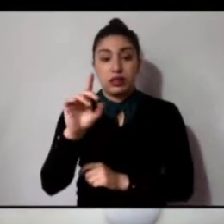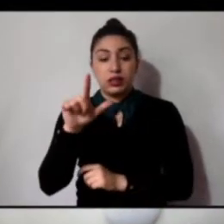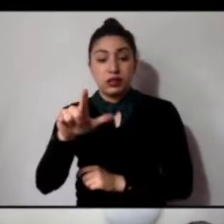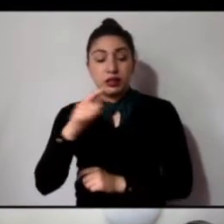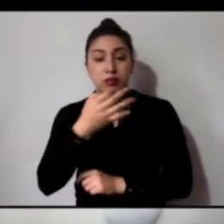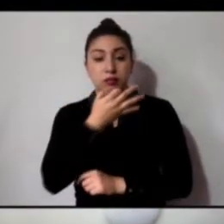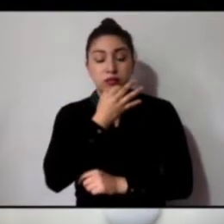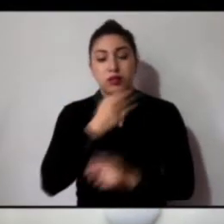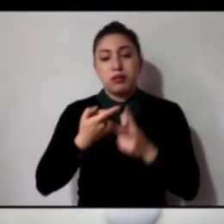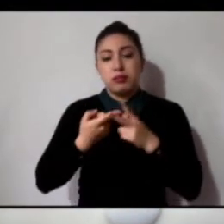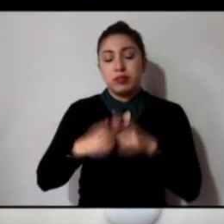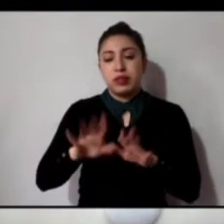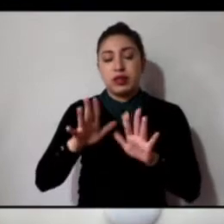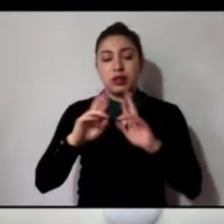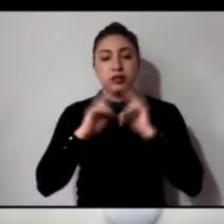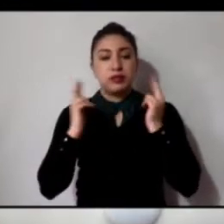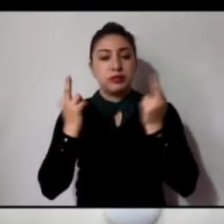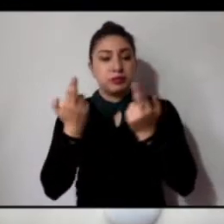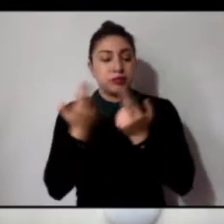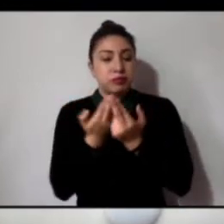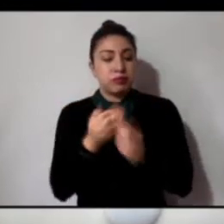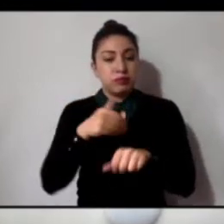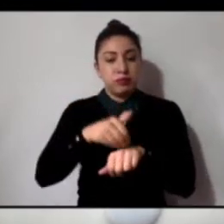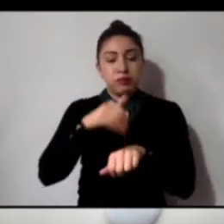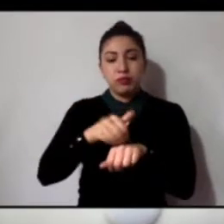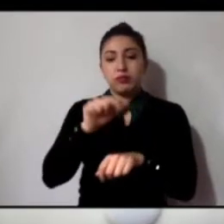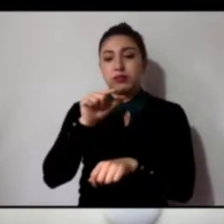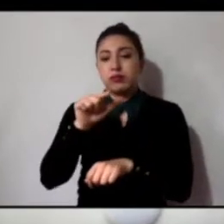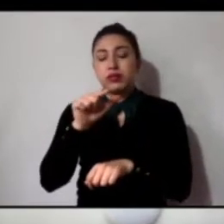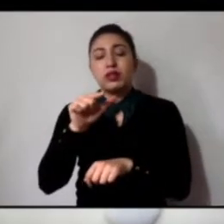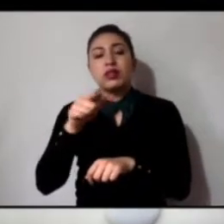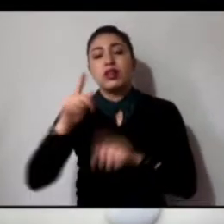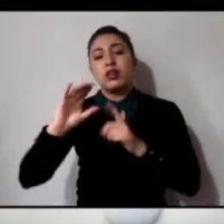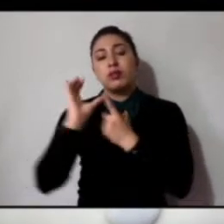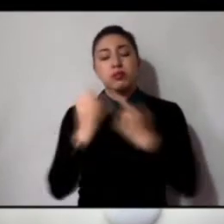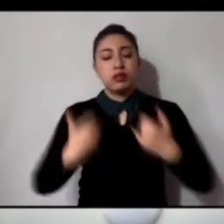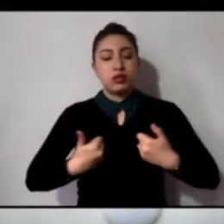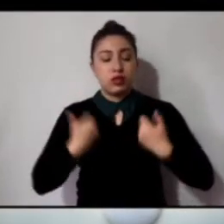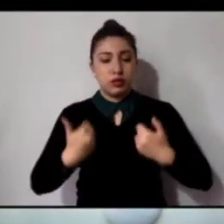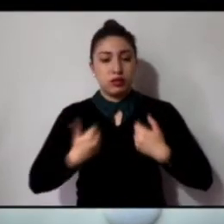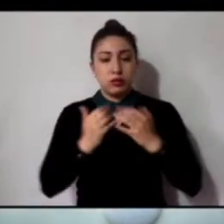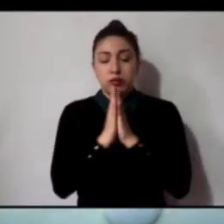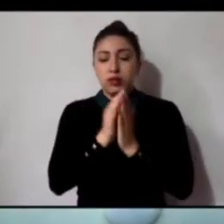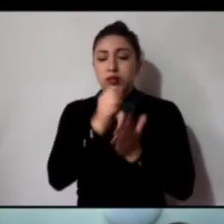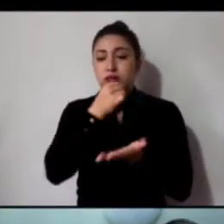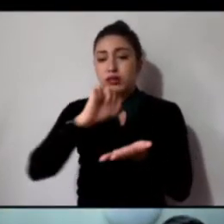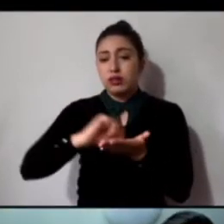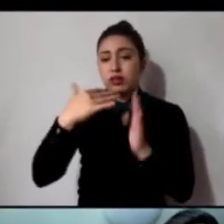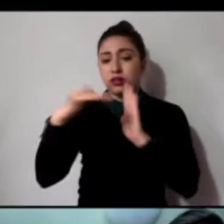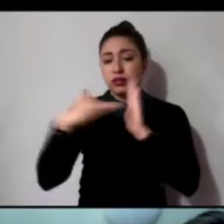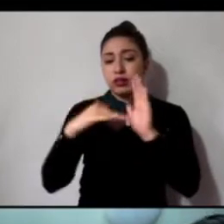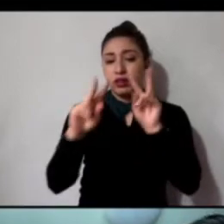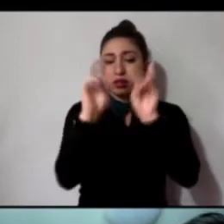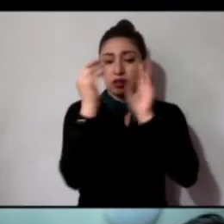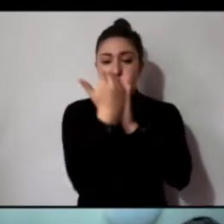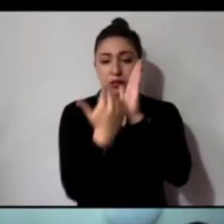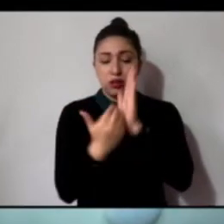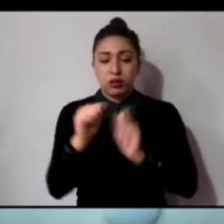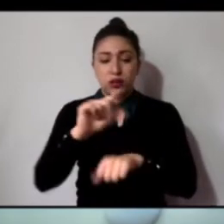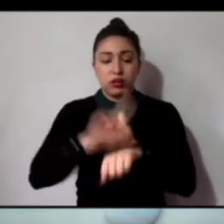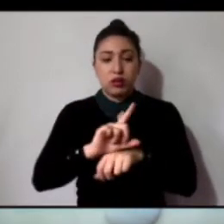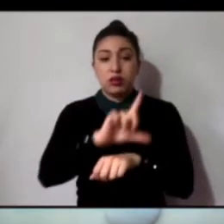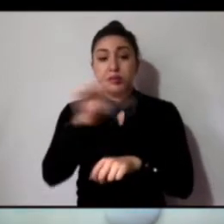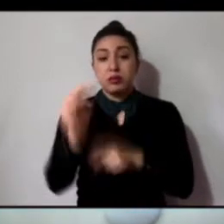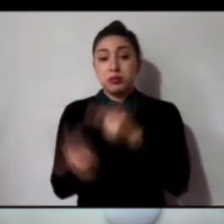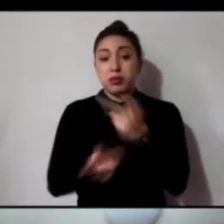se abre la décima séptima sesión ordinaria de la Comisión de Juventud. Solicito a la secretaría dar lectura al orden del día y consulte a los